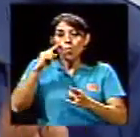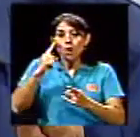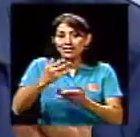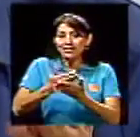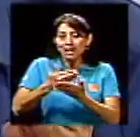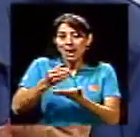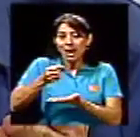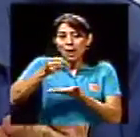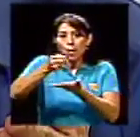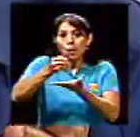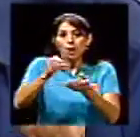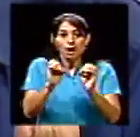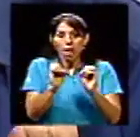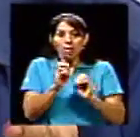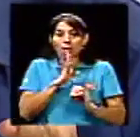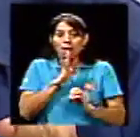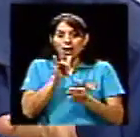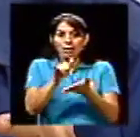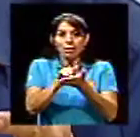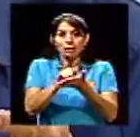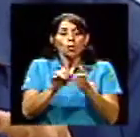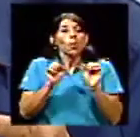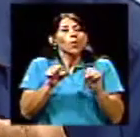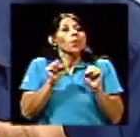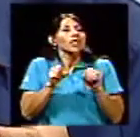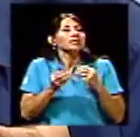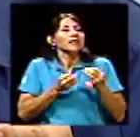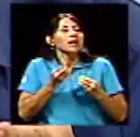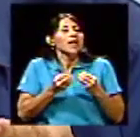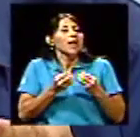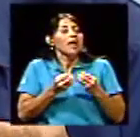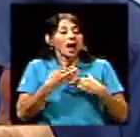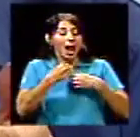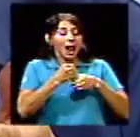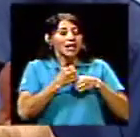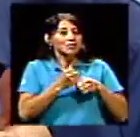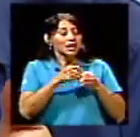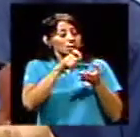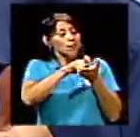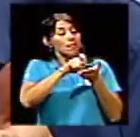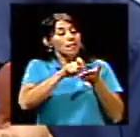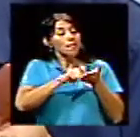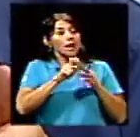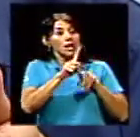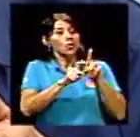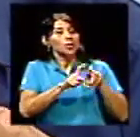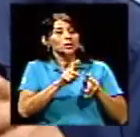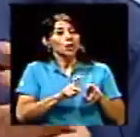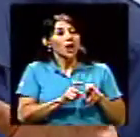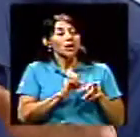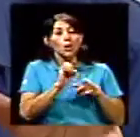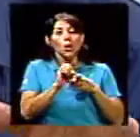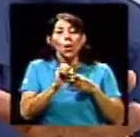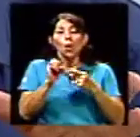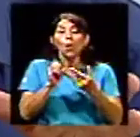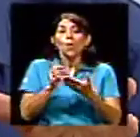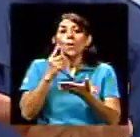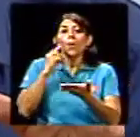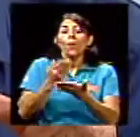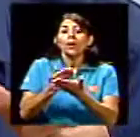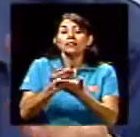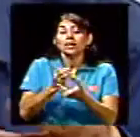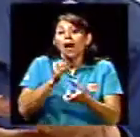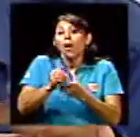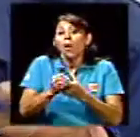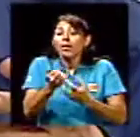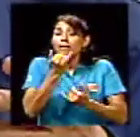El error de muestreo puede estar desde el diseño del cuestionario, algunas partes del diseño de la muestra y específicamente muy fuerte en el trabajo de campo.